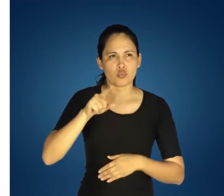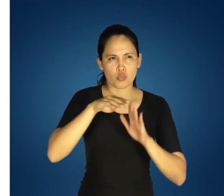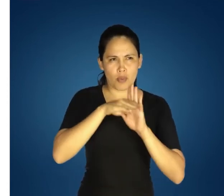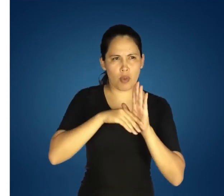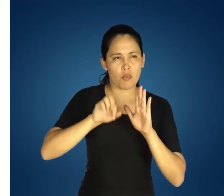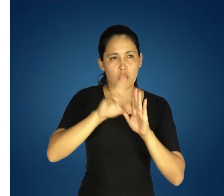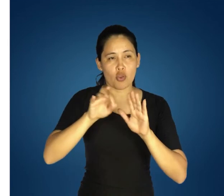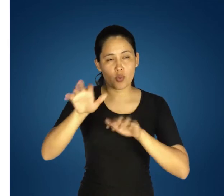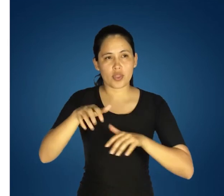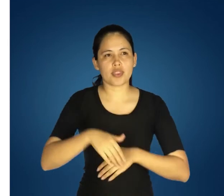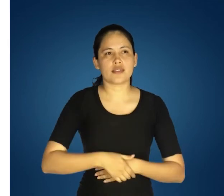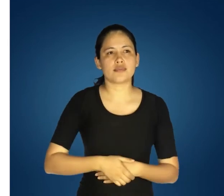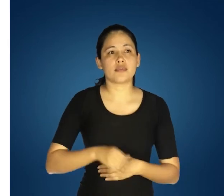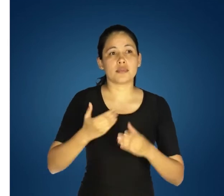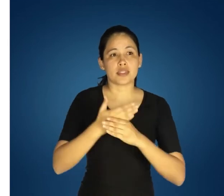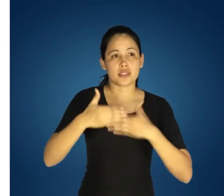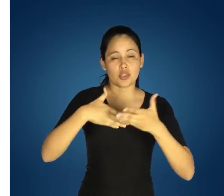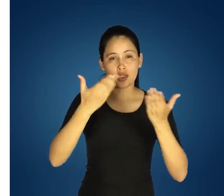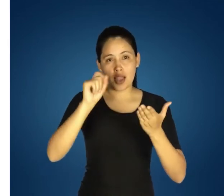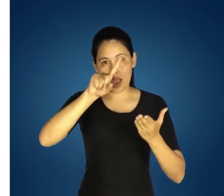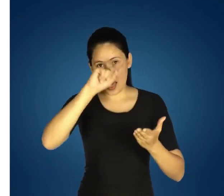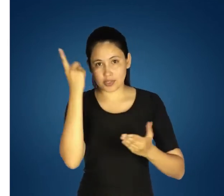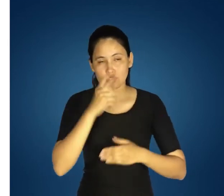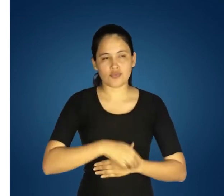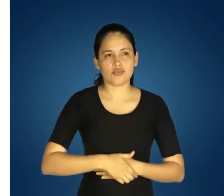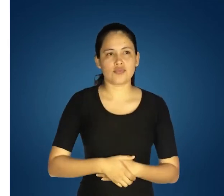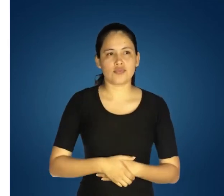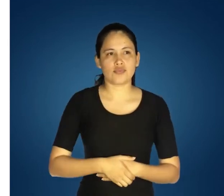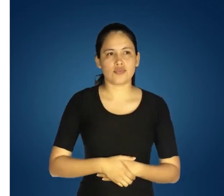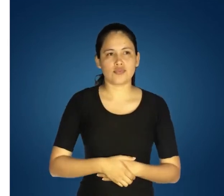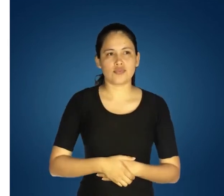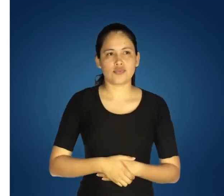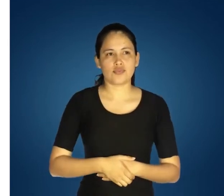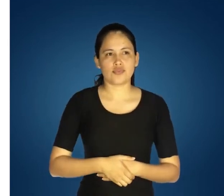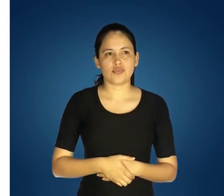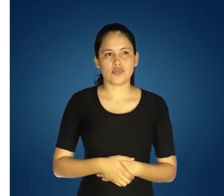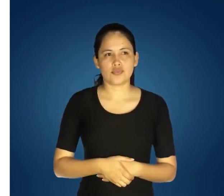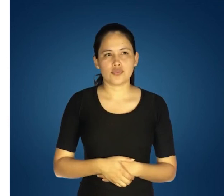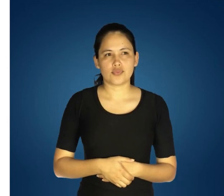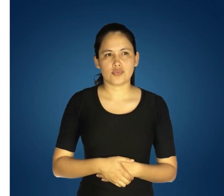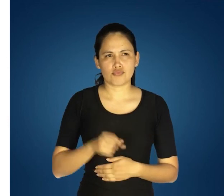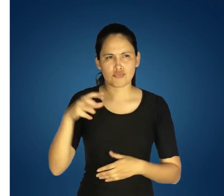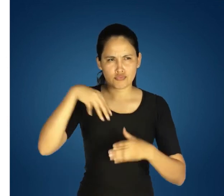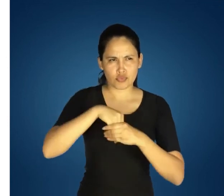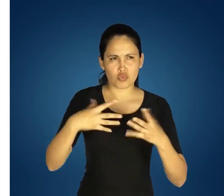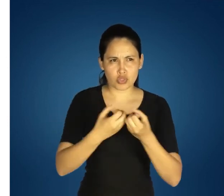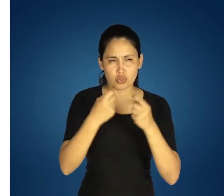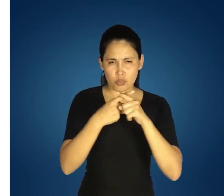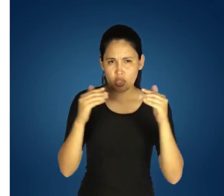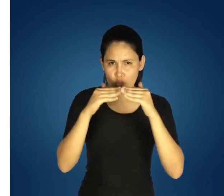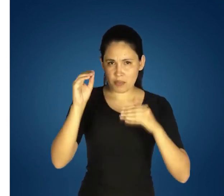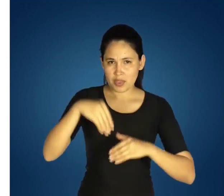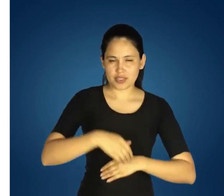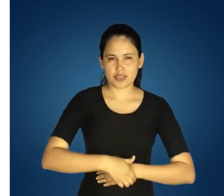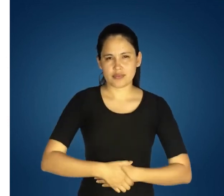producción de INTA Centro Regional Córdoba Para el programa Pro Huerta del Ministerio de Desarrollo Social de la Nación En